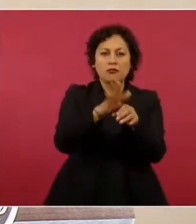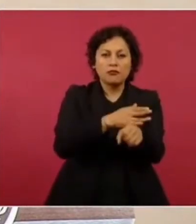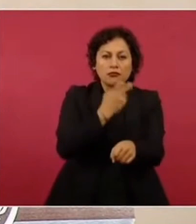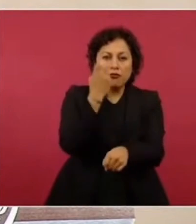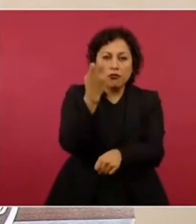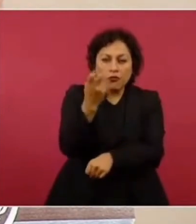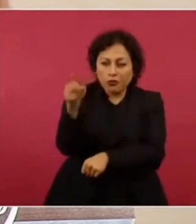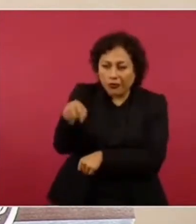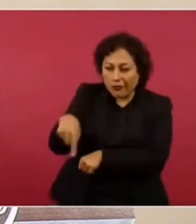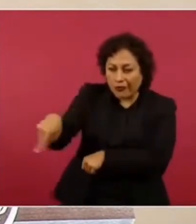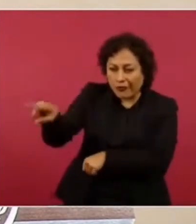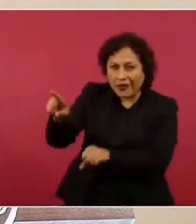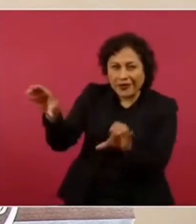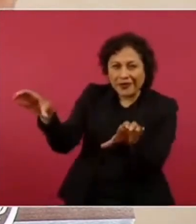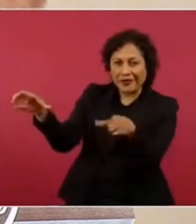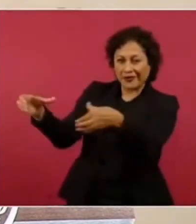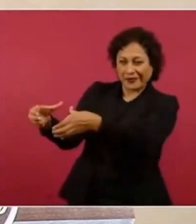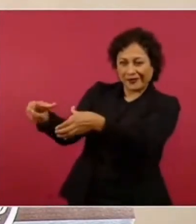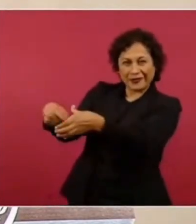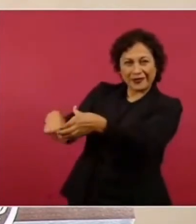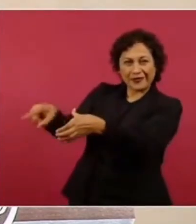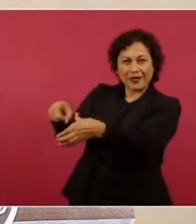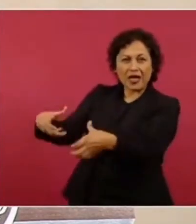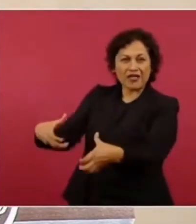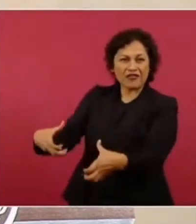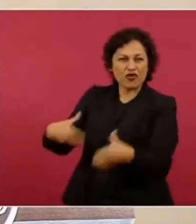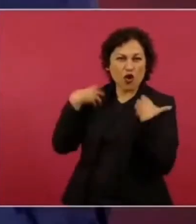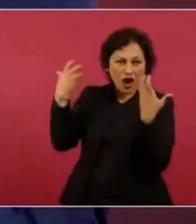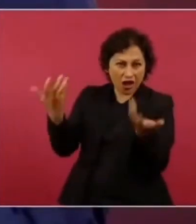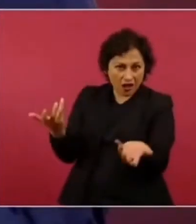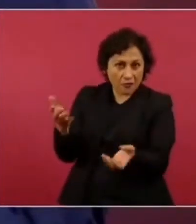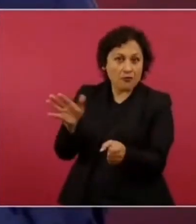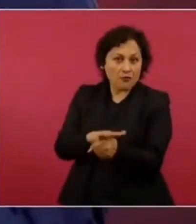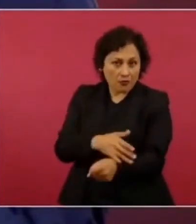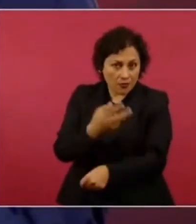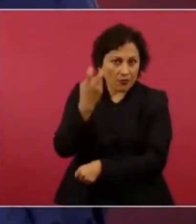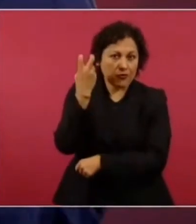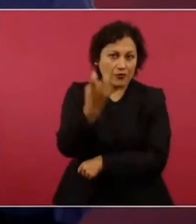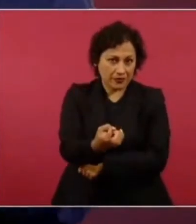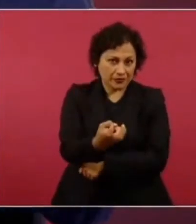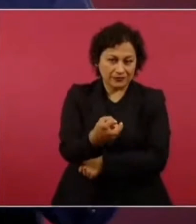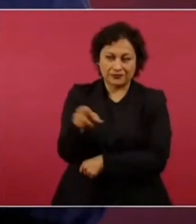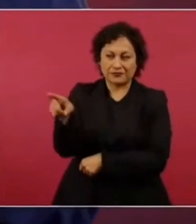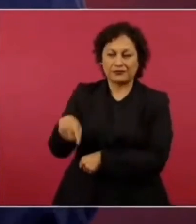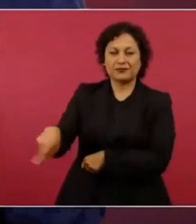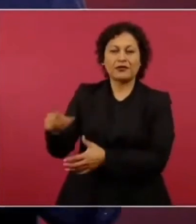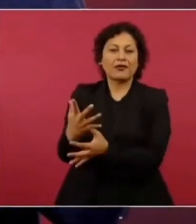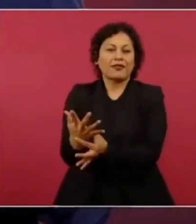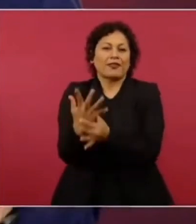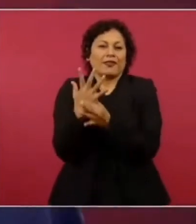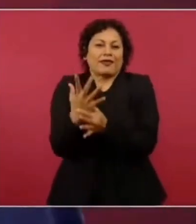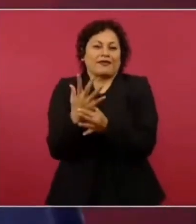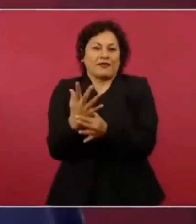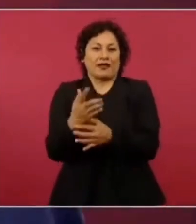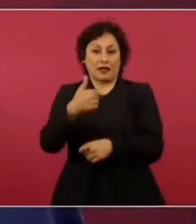y hablan de polarización no no está 50-50